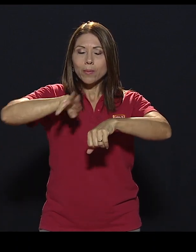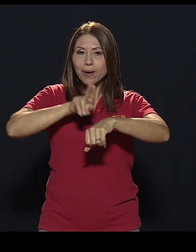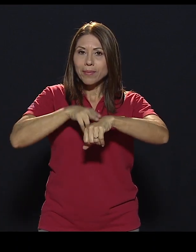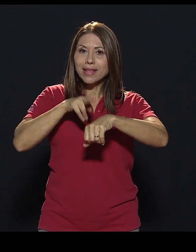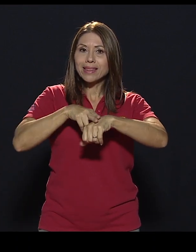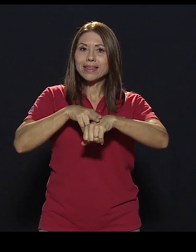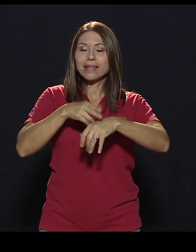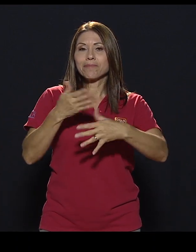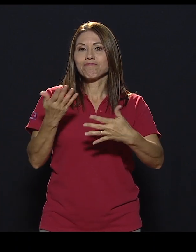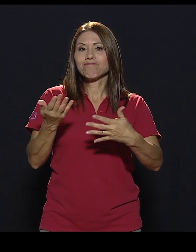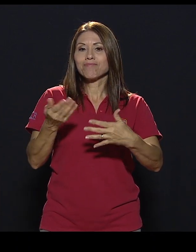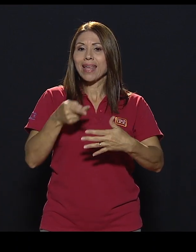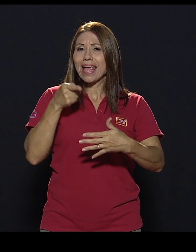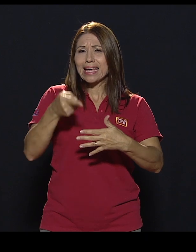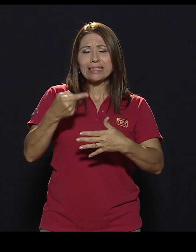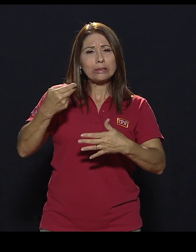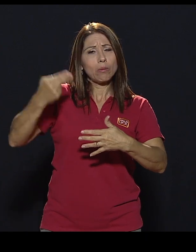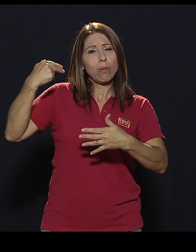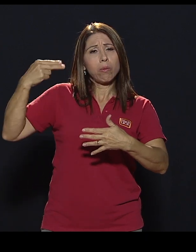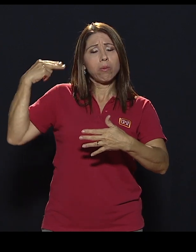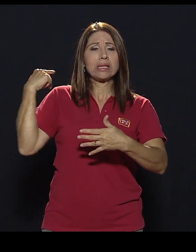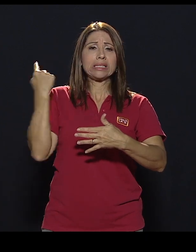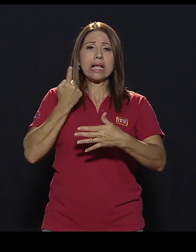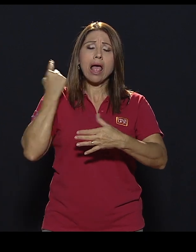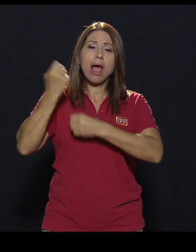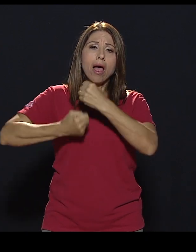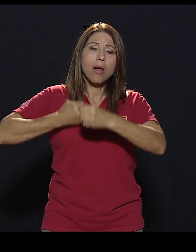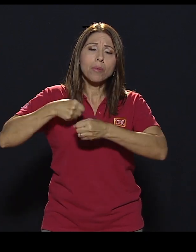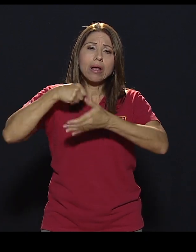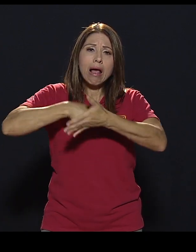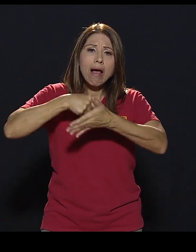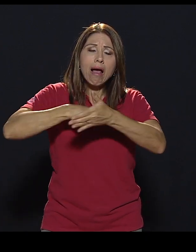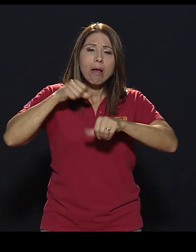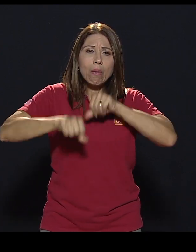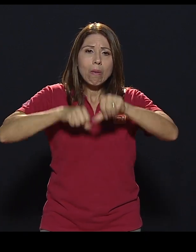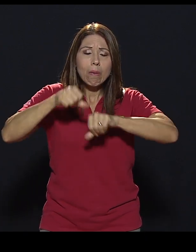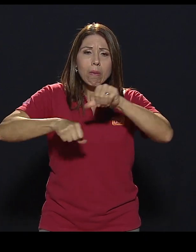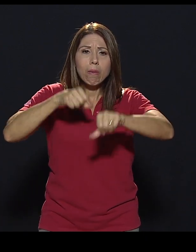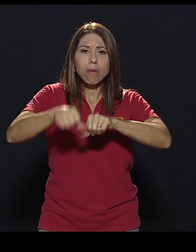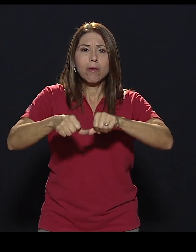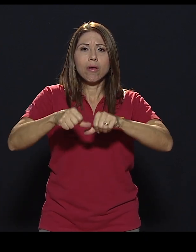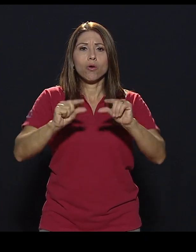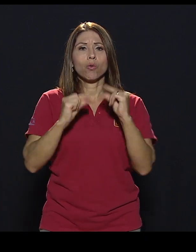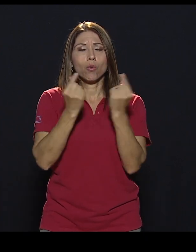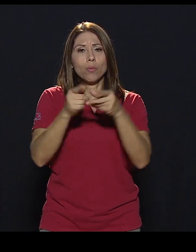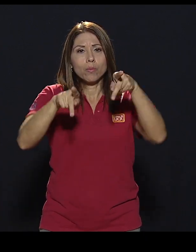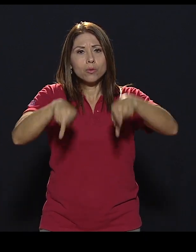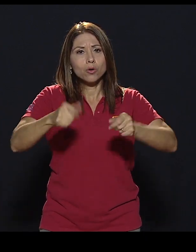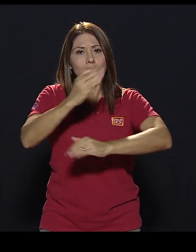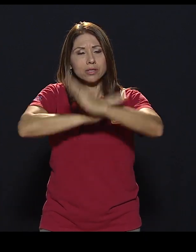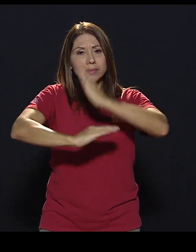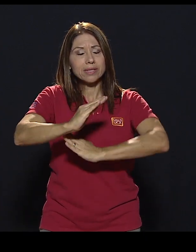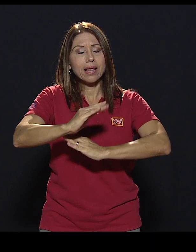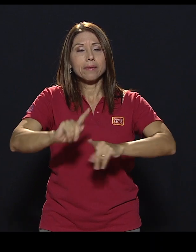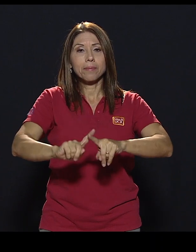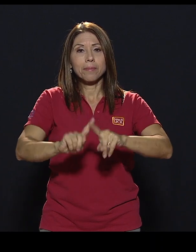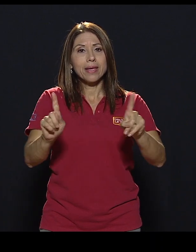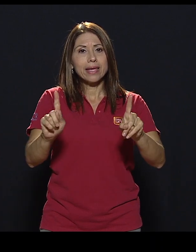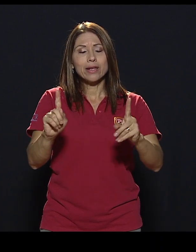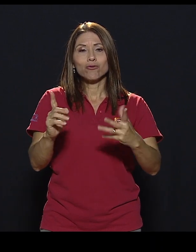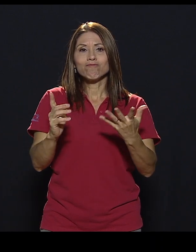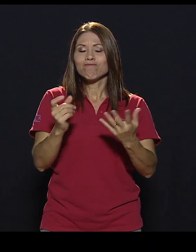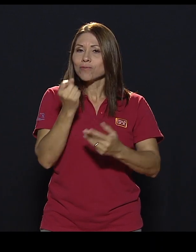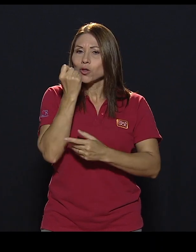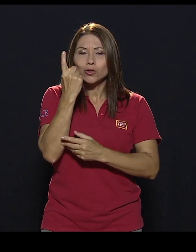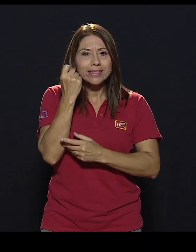esas han sido las luchas históricas o los puntos de atención del movimiento de personas con discapacidad. Pero no se entiende